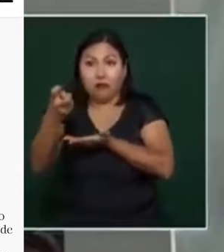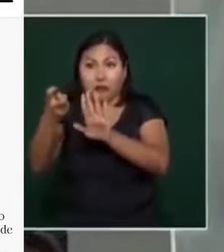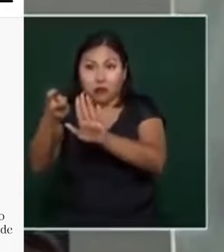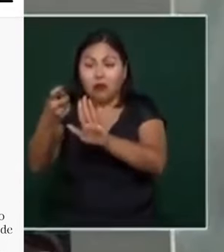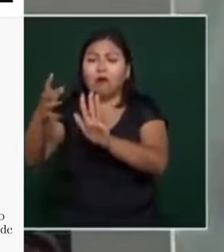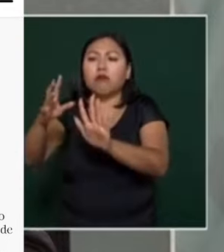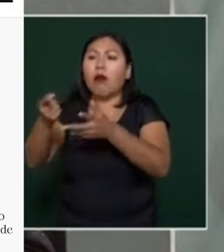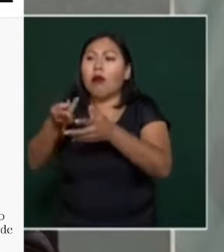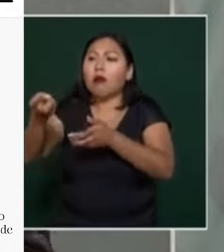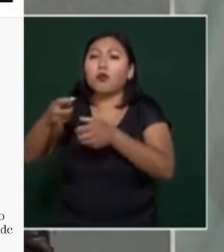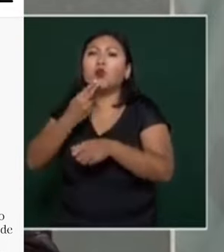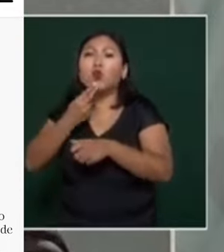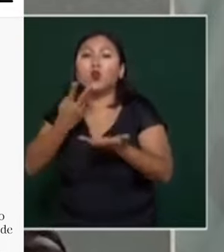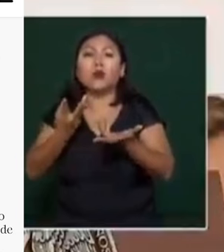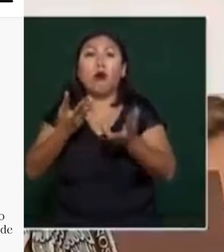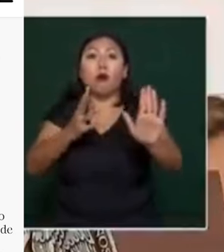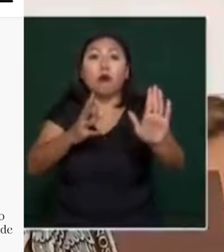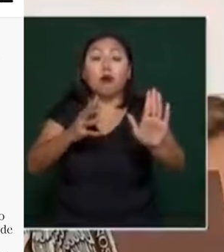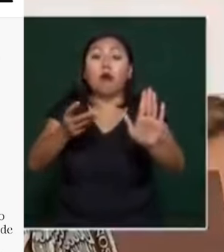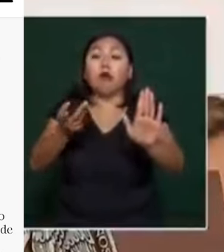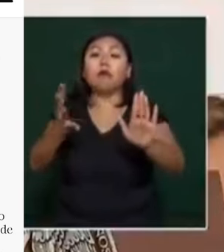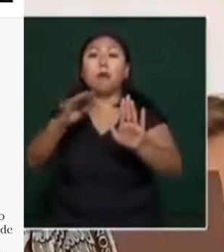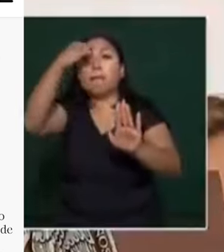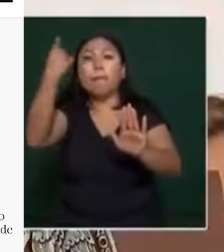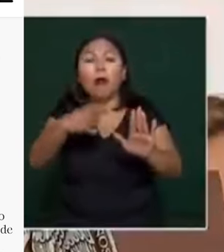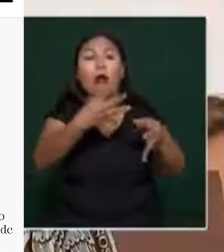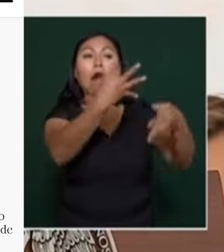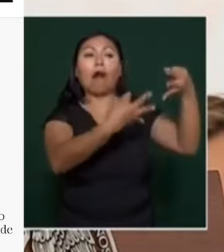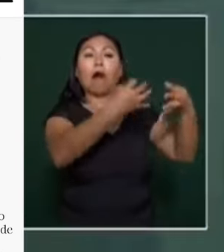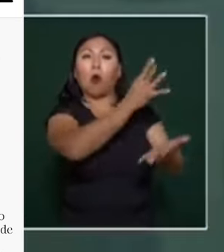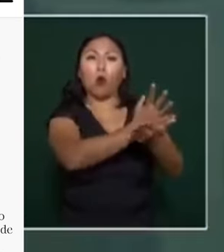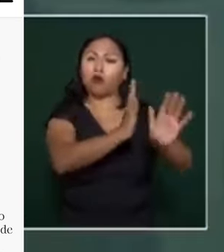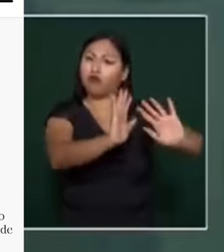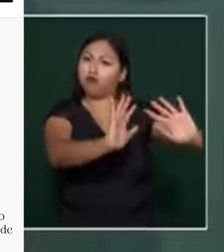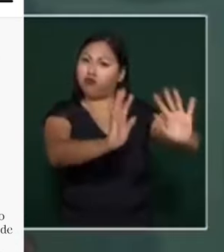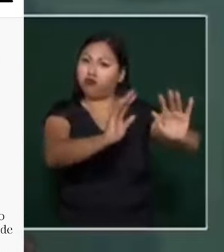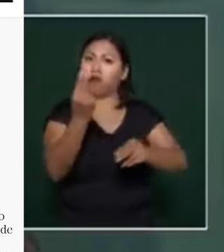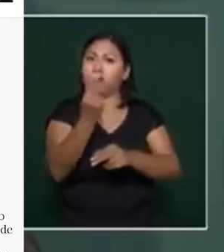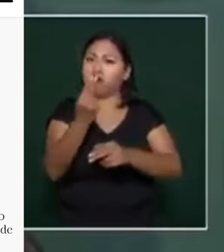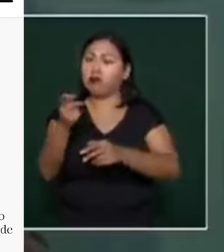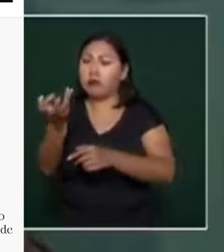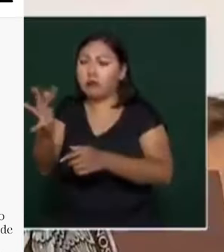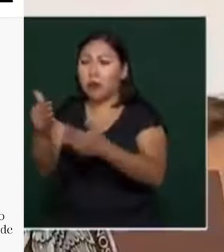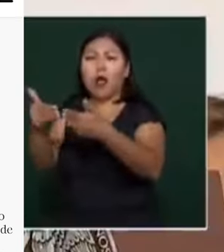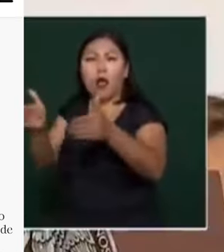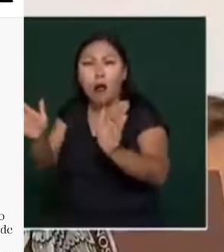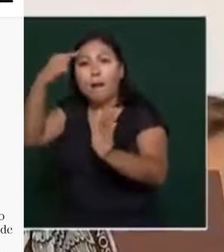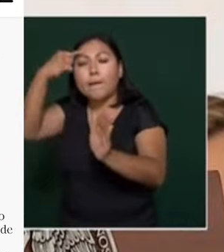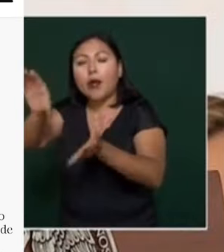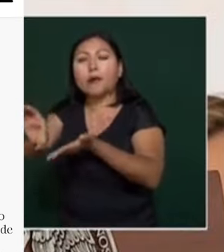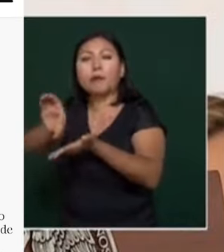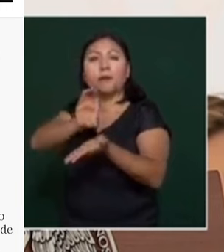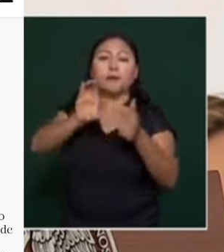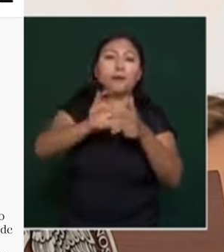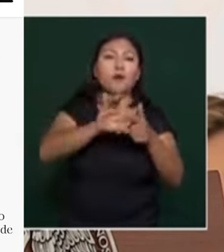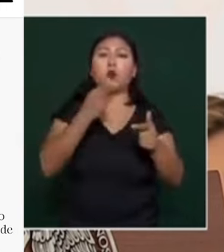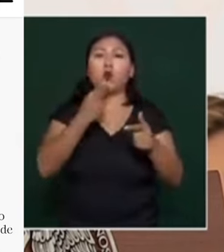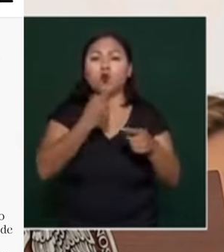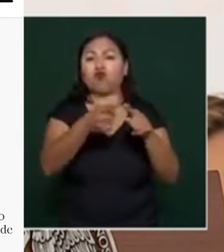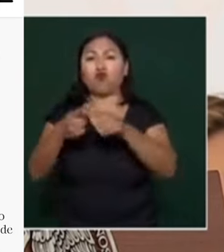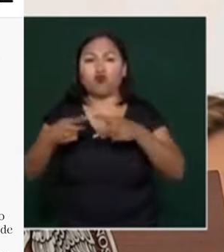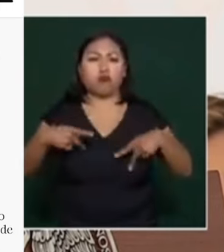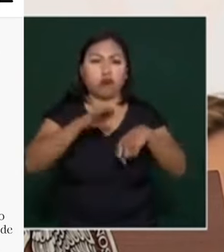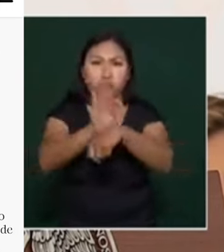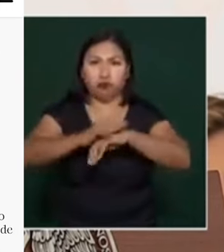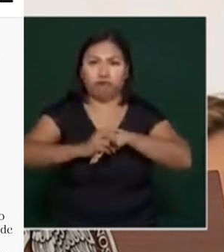Senadores el que se extingan estos fideicomisos y que pasen al presupuesto, etiquetándose ahora incluso, ya viene en el presupuesto una cláusula, presidente, donde se establece que los